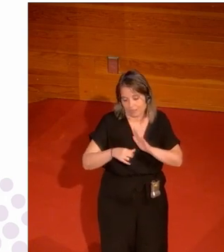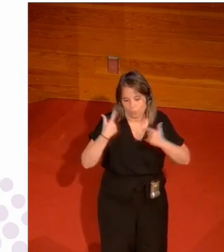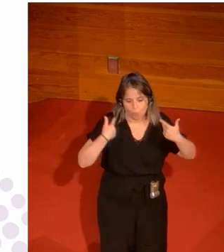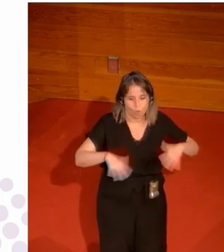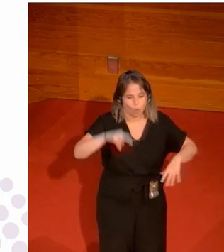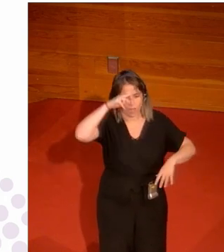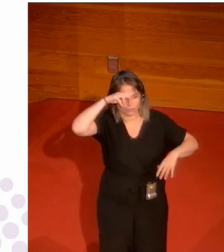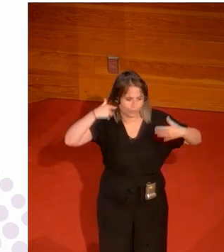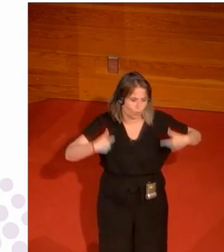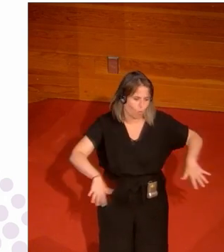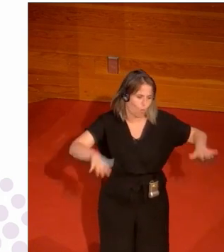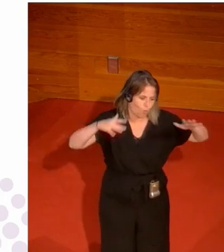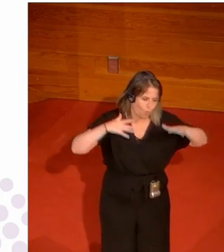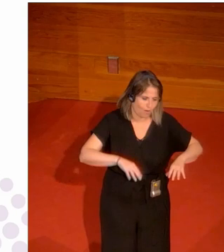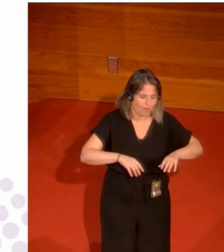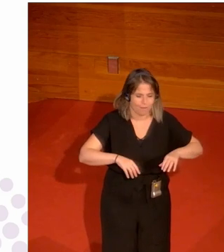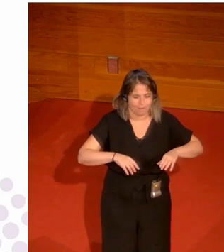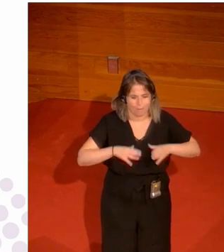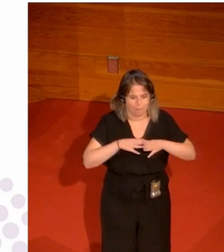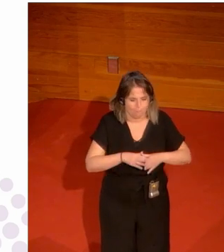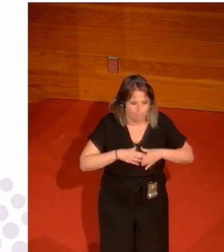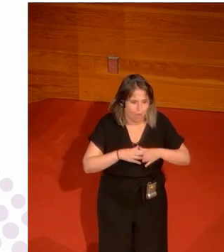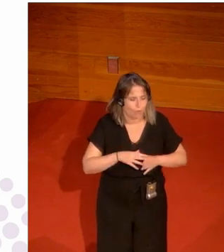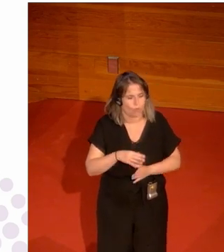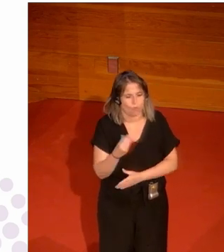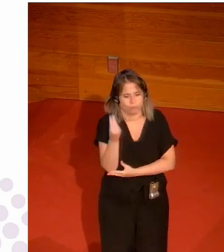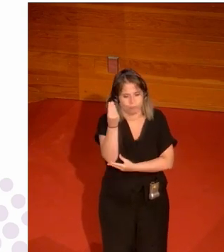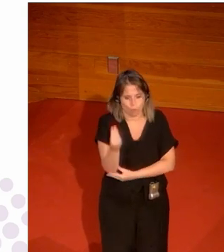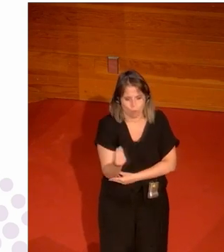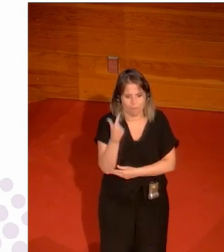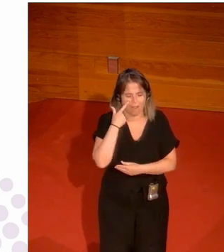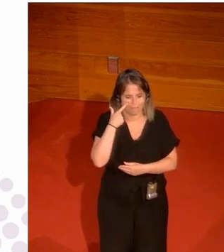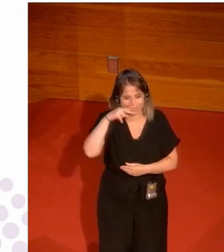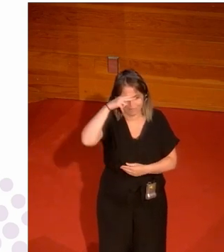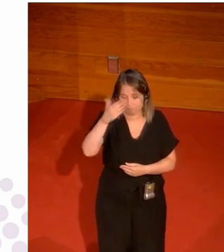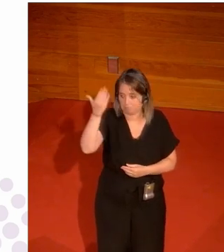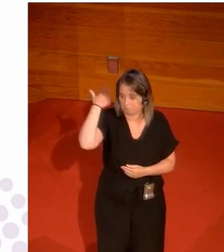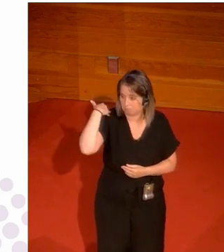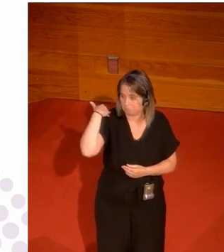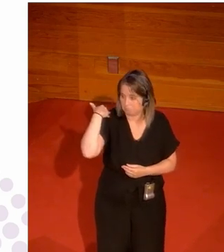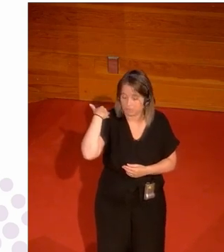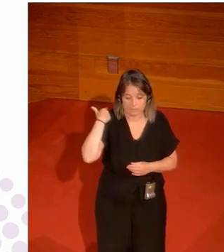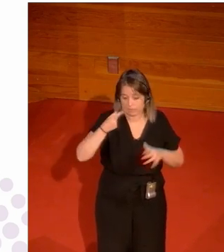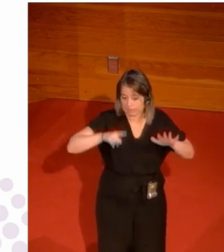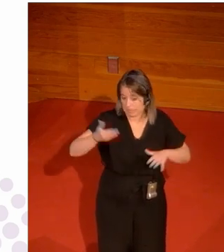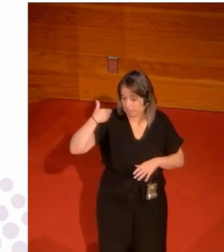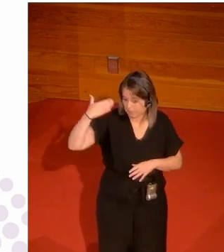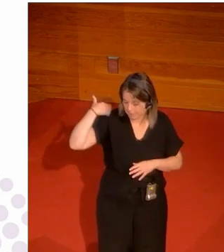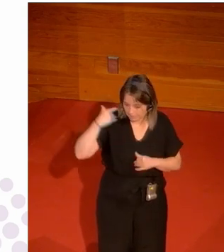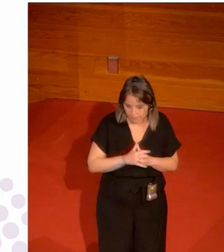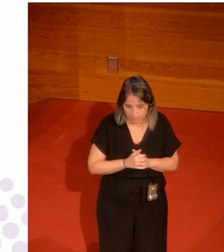aquello la celebración de la copa del título de la copa del Atlético Bilbao hace seis meses